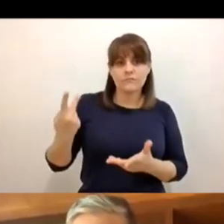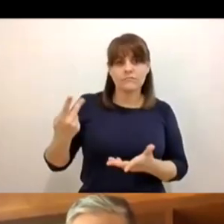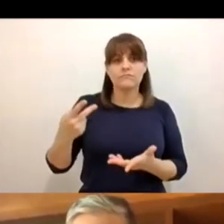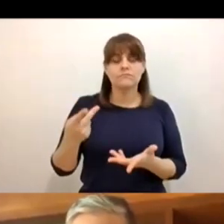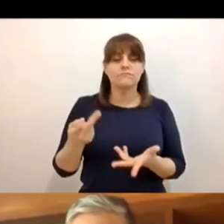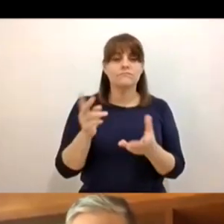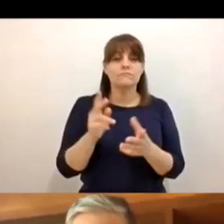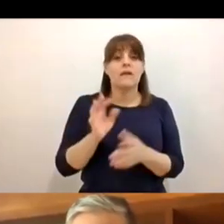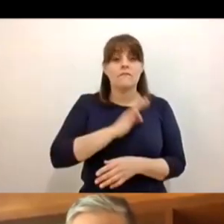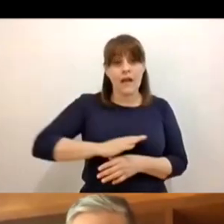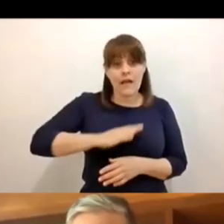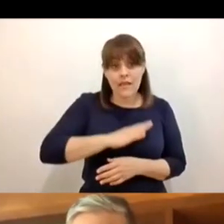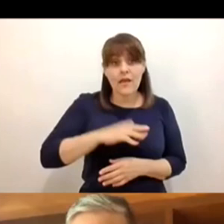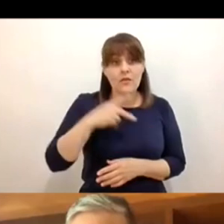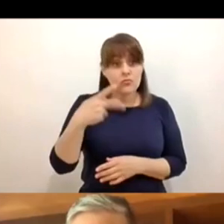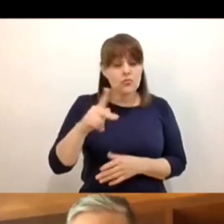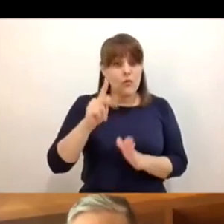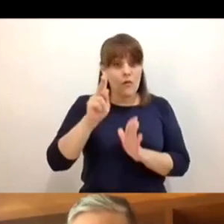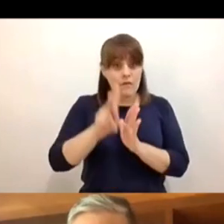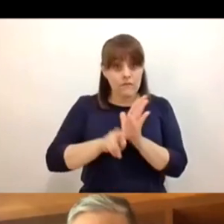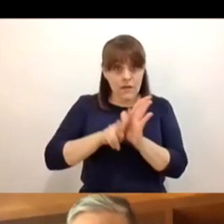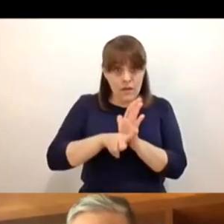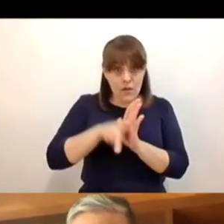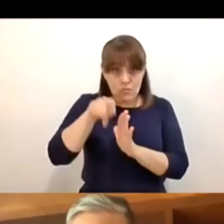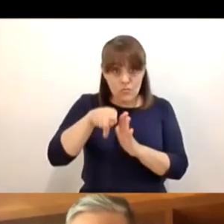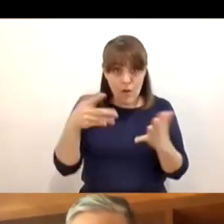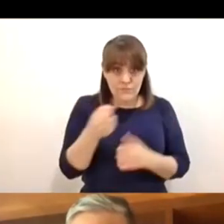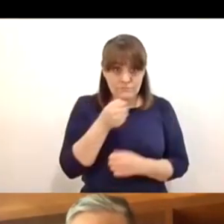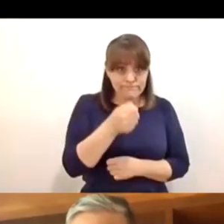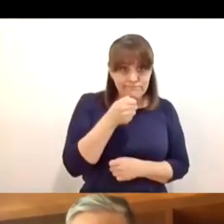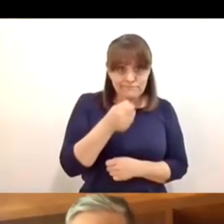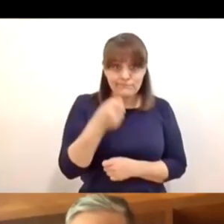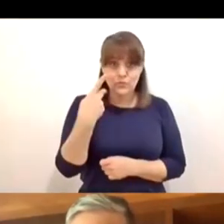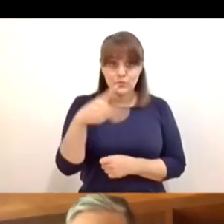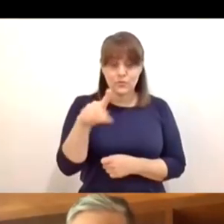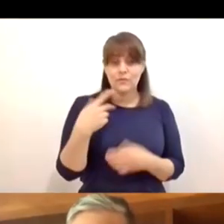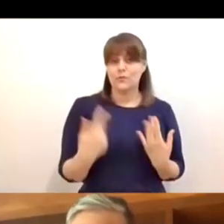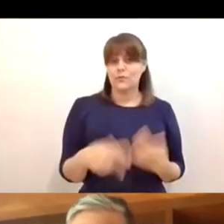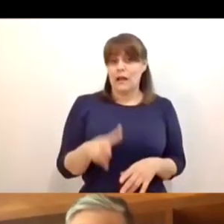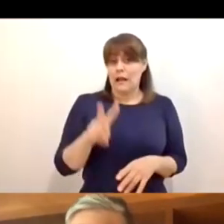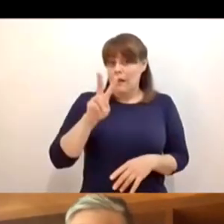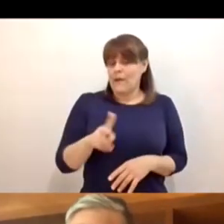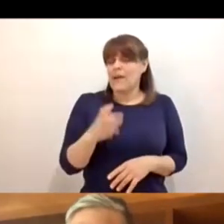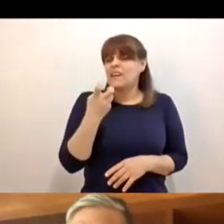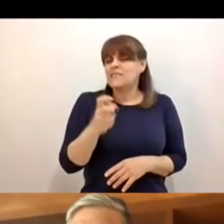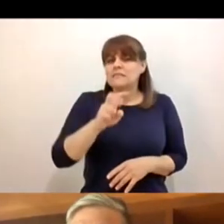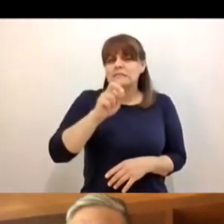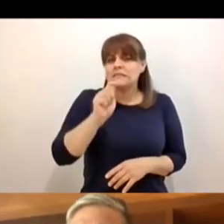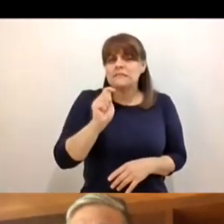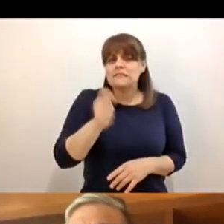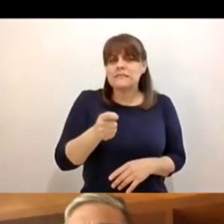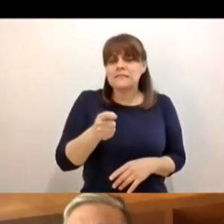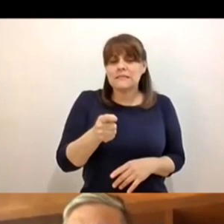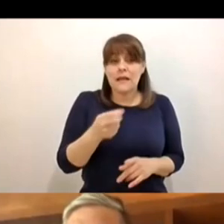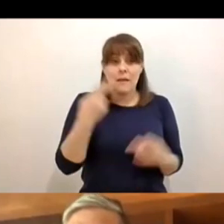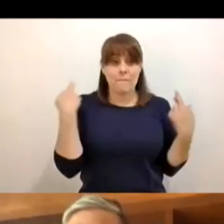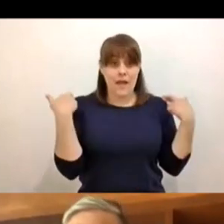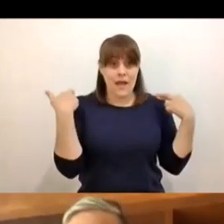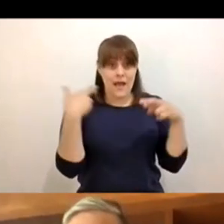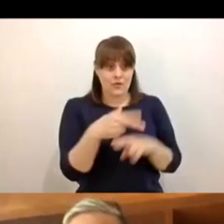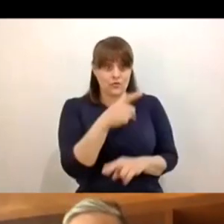felicito por tu reportaje, porque eso habla de la grandeza de nuestras maestras y maestros.